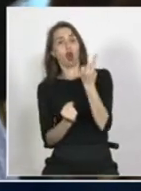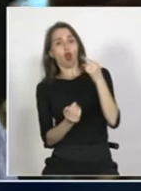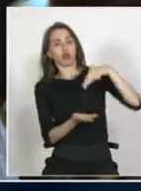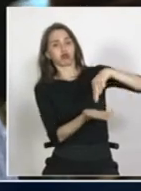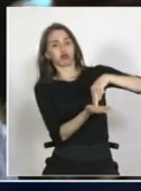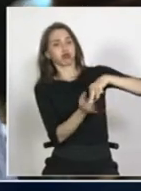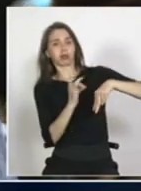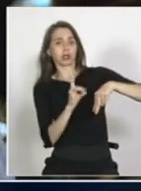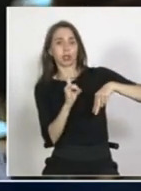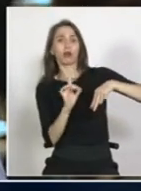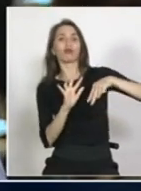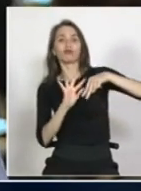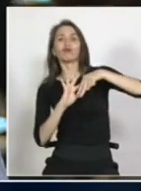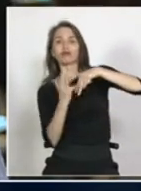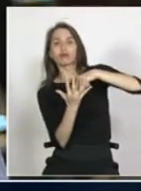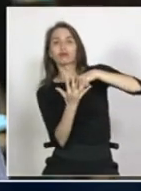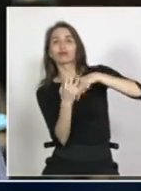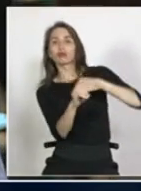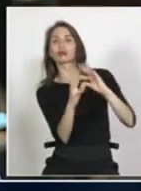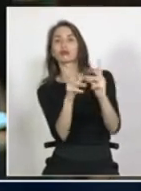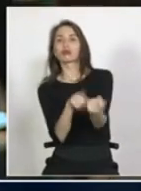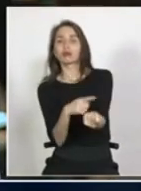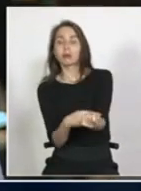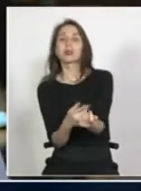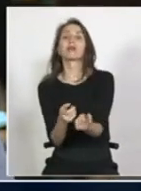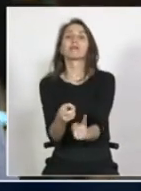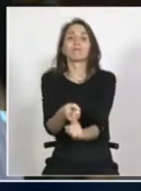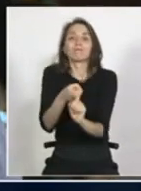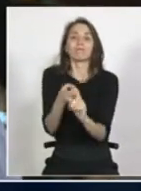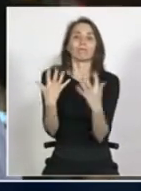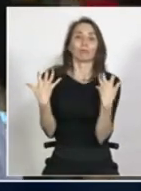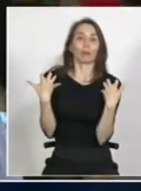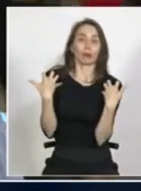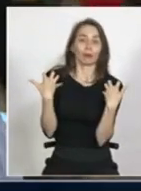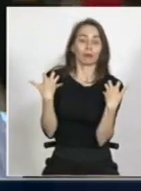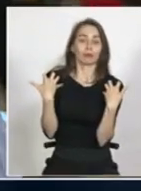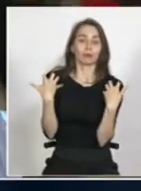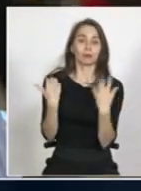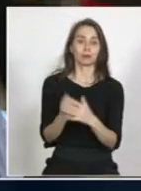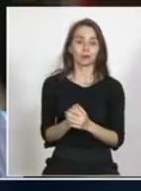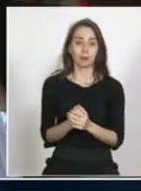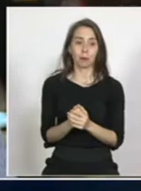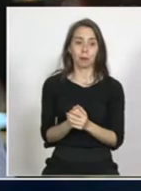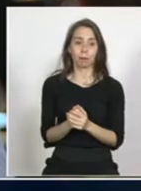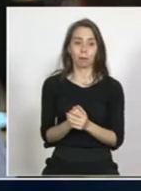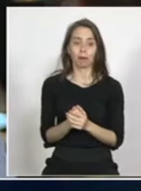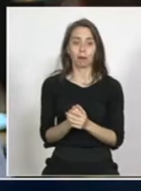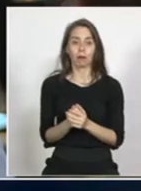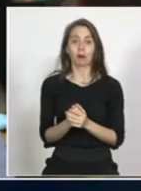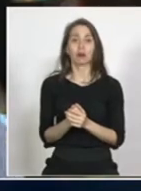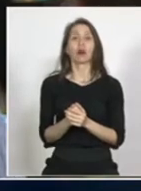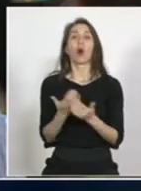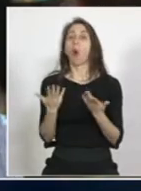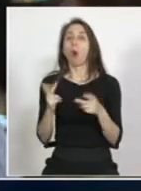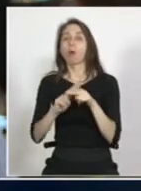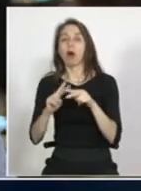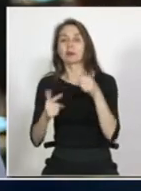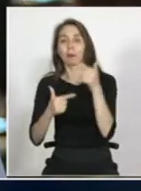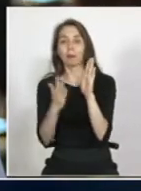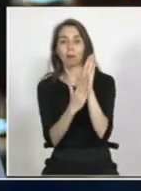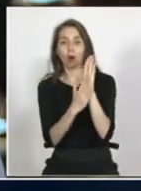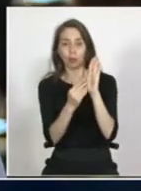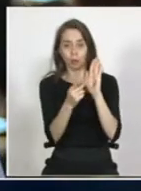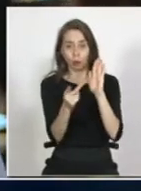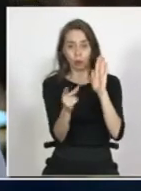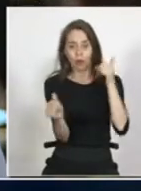previamente, es que tenemos que hacernos cargo de que para aproximarnos como política pública a un